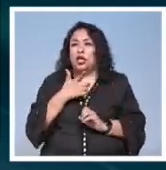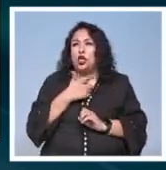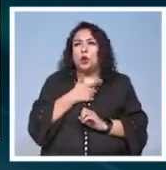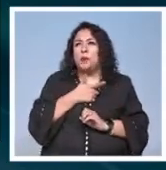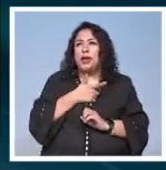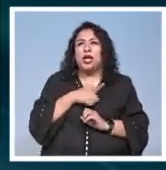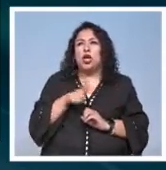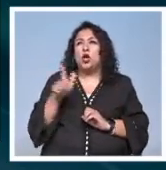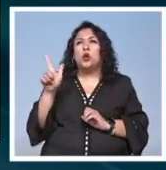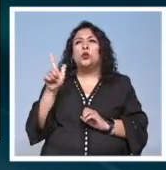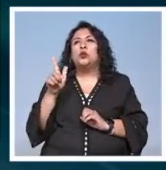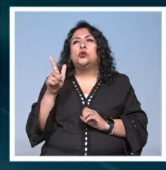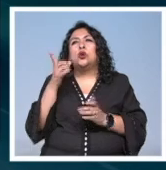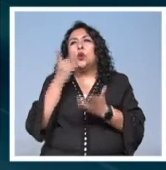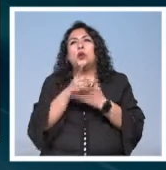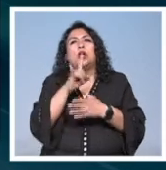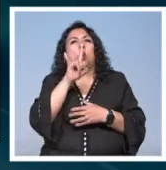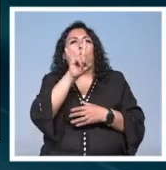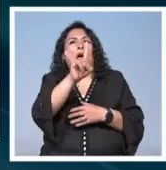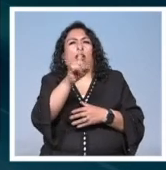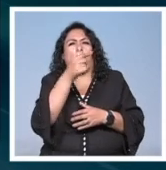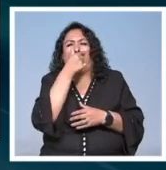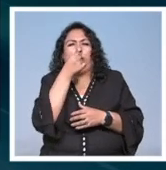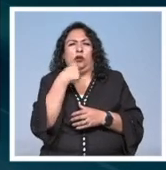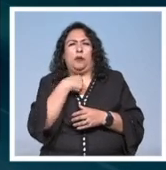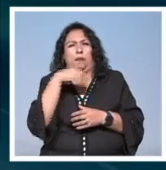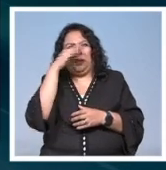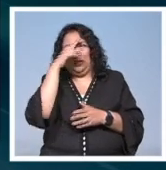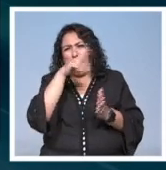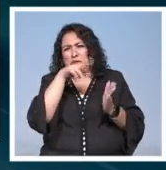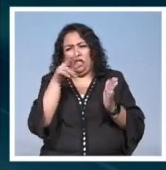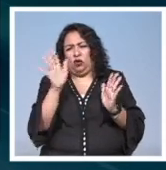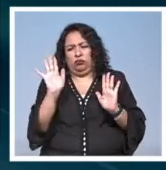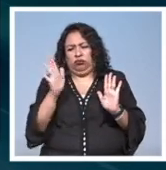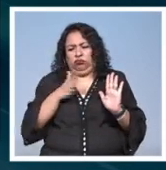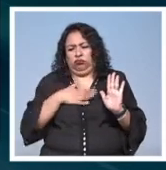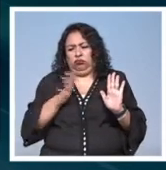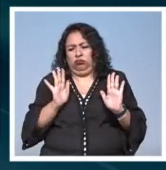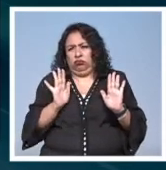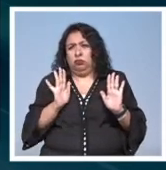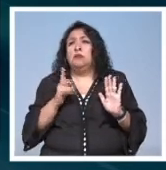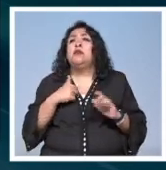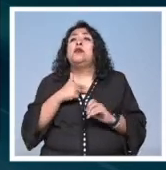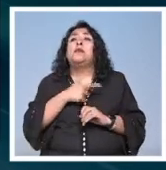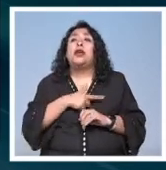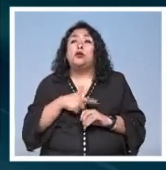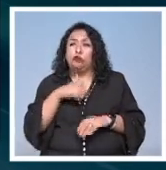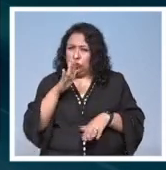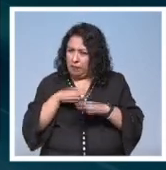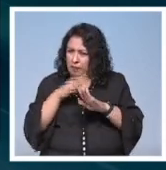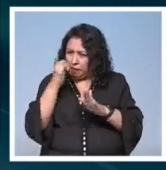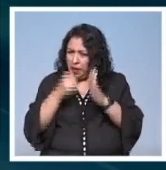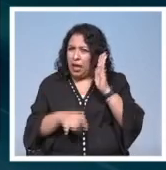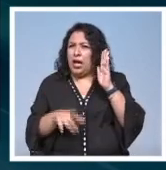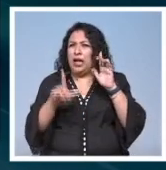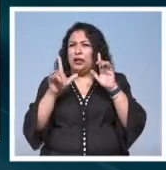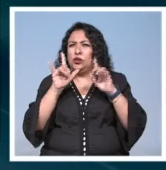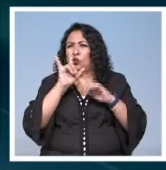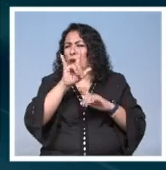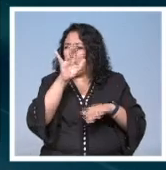quedarme solo en el cuadro o sea no me considero tampoco un pintor por así decirlo porque me gusta un poco ir más allá del cuadro